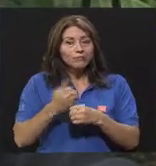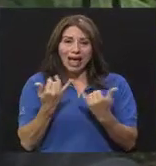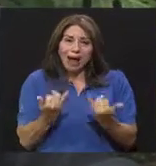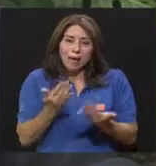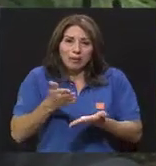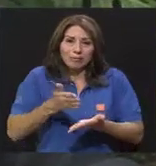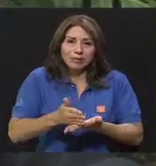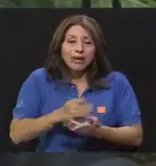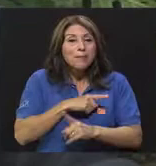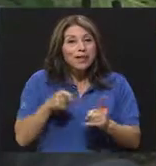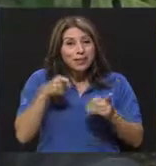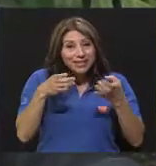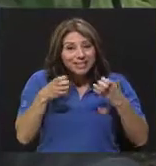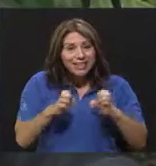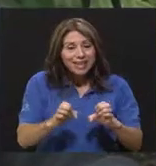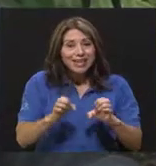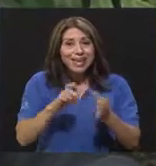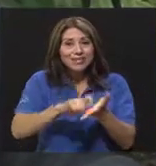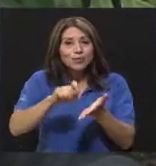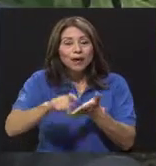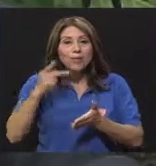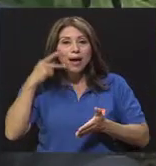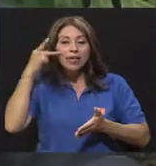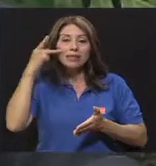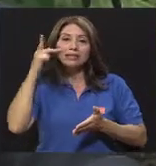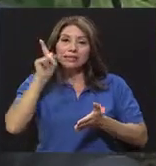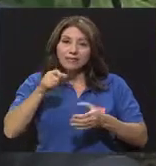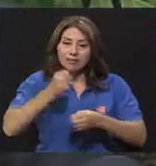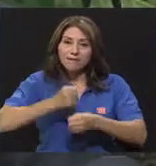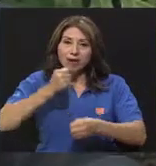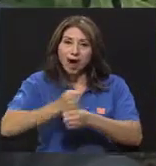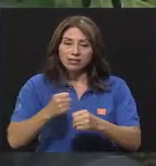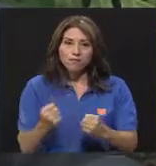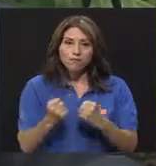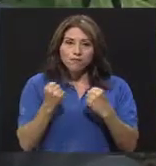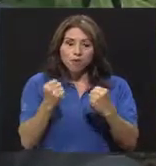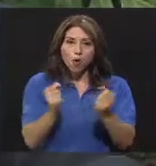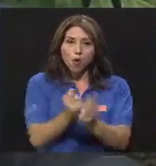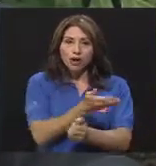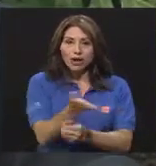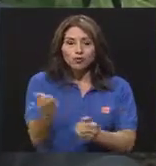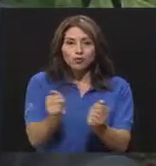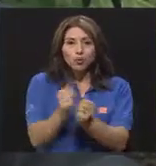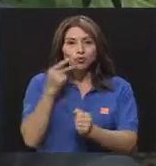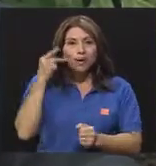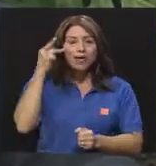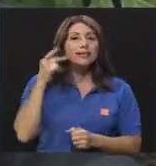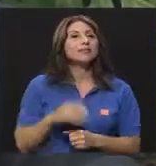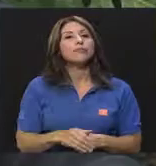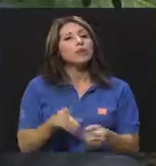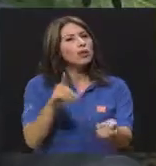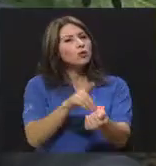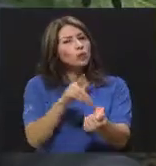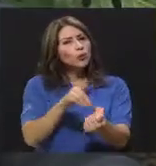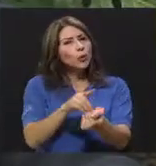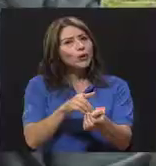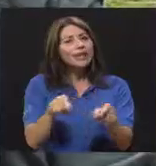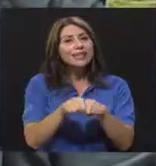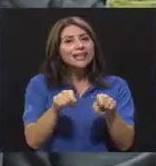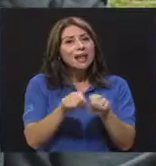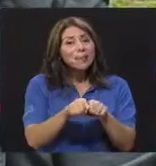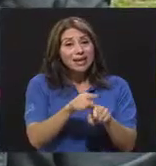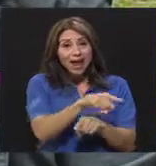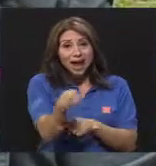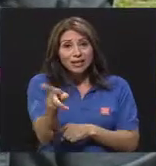tiene que trabajarse fuertemente con ellos, con los padres. Y es que, doctor Morales, se les pide también a esos adolescentes que sean